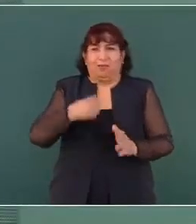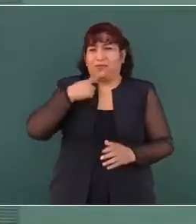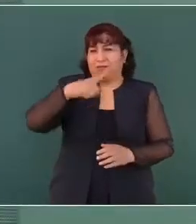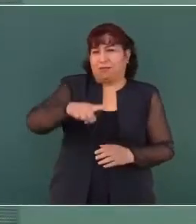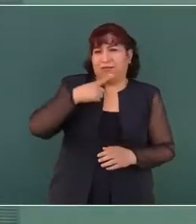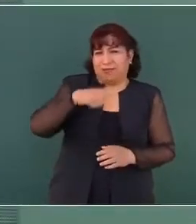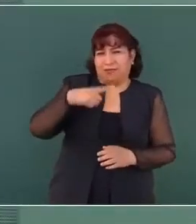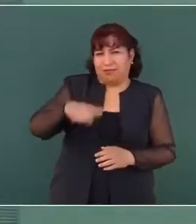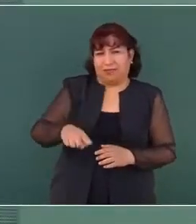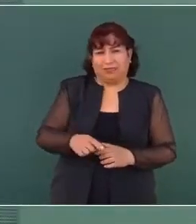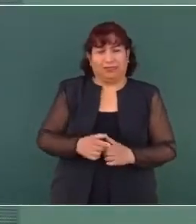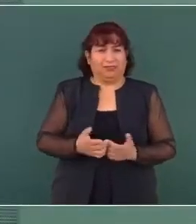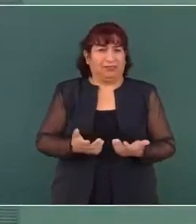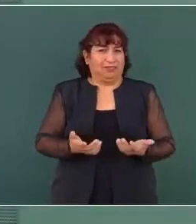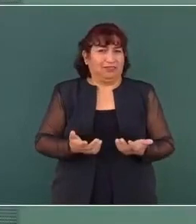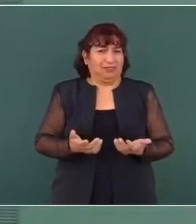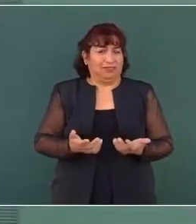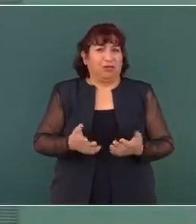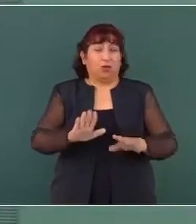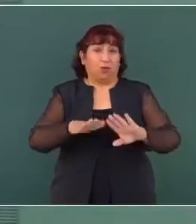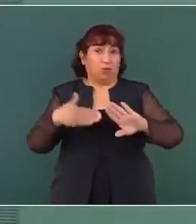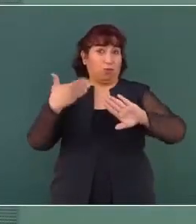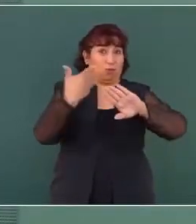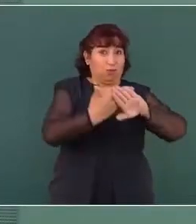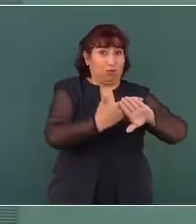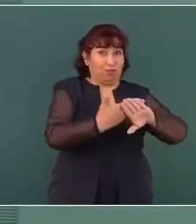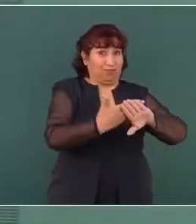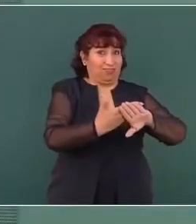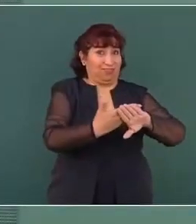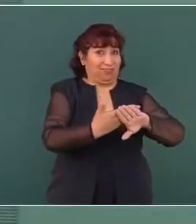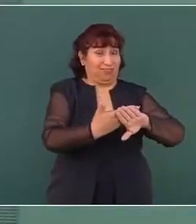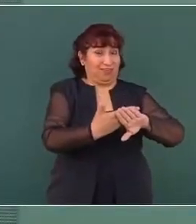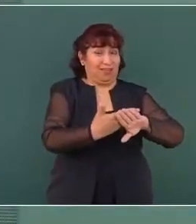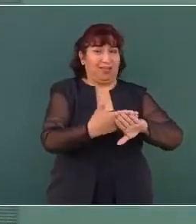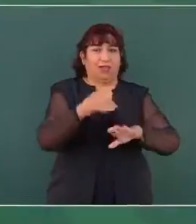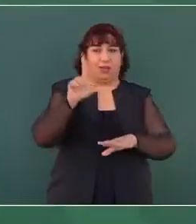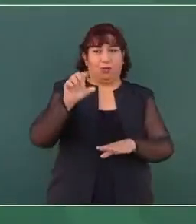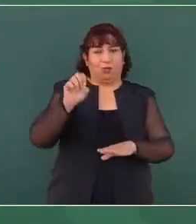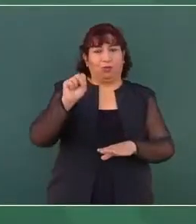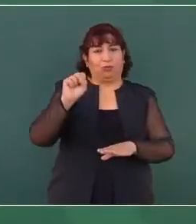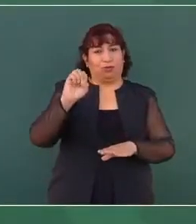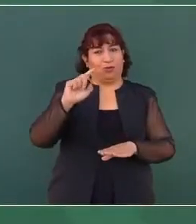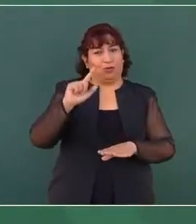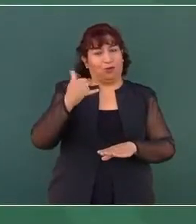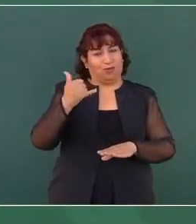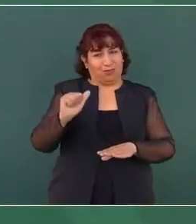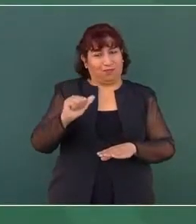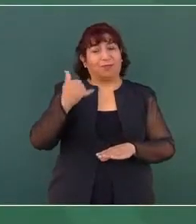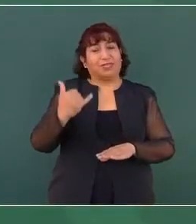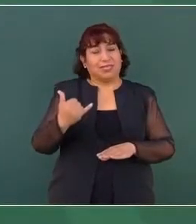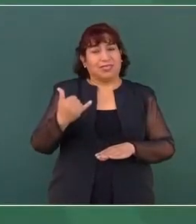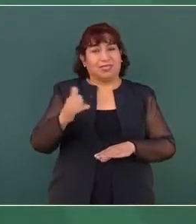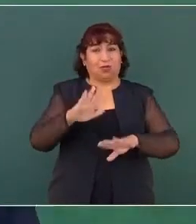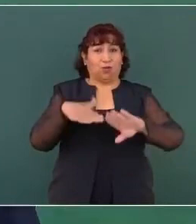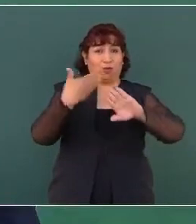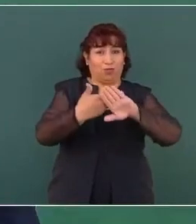contra Lozoya y contra